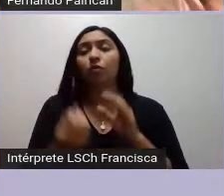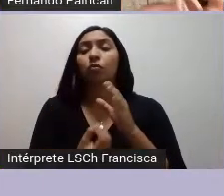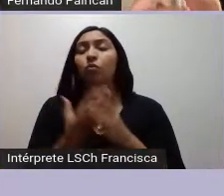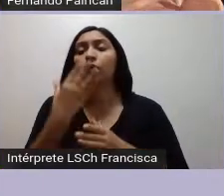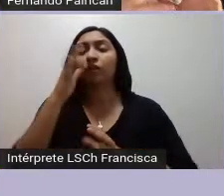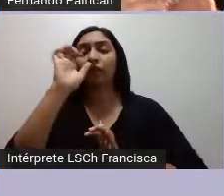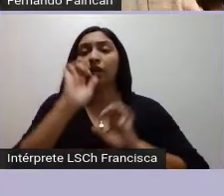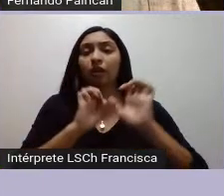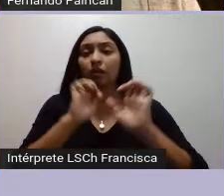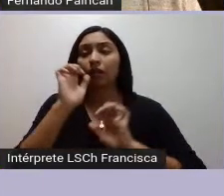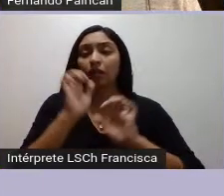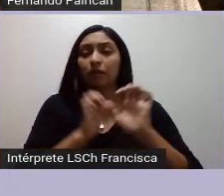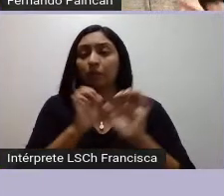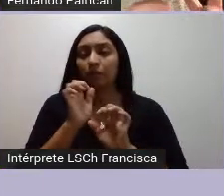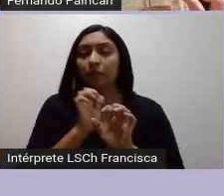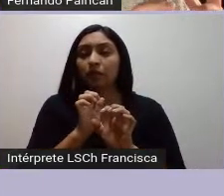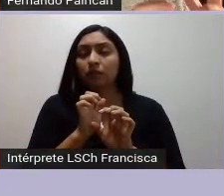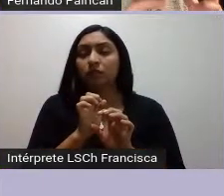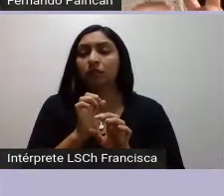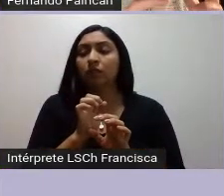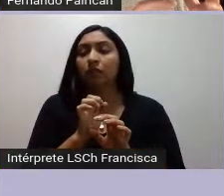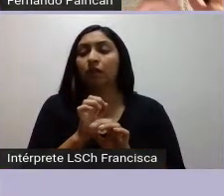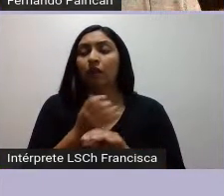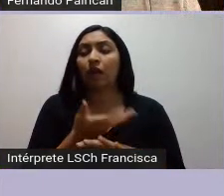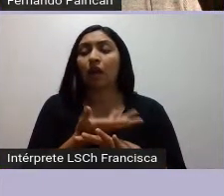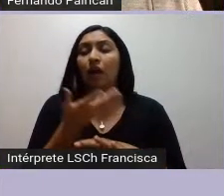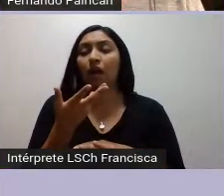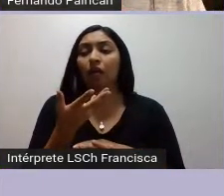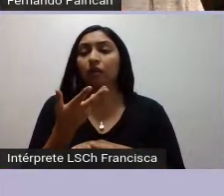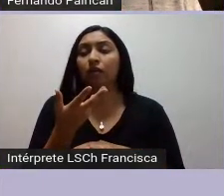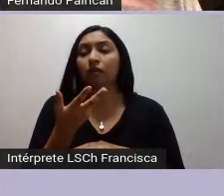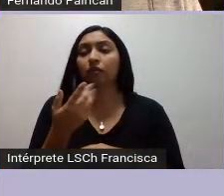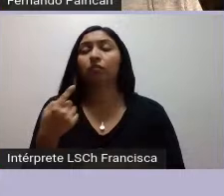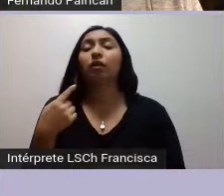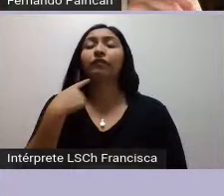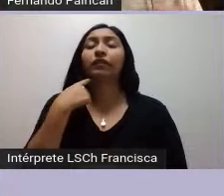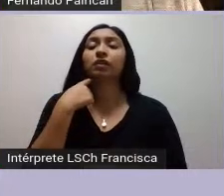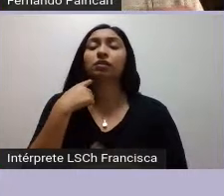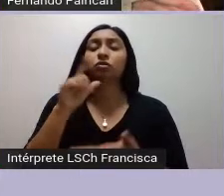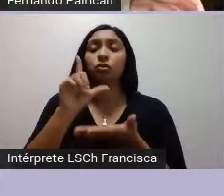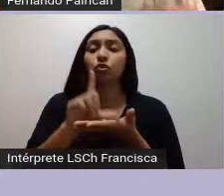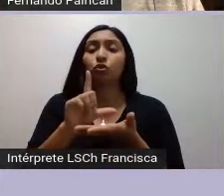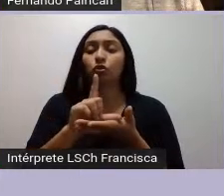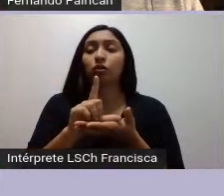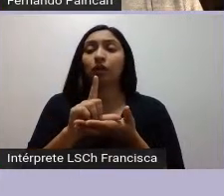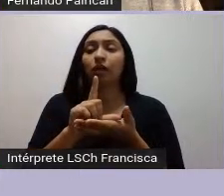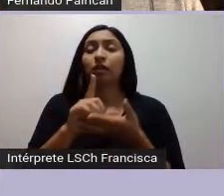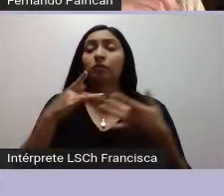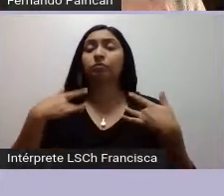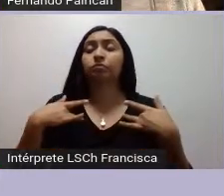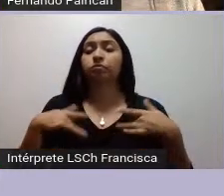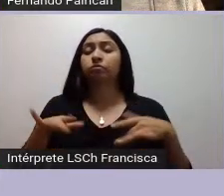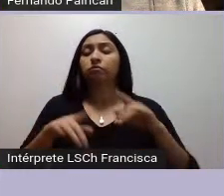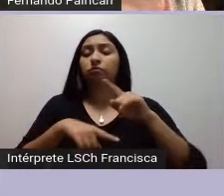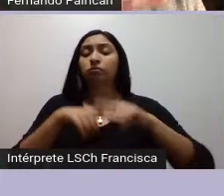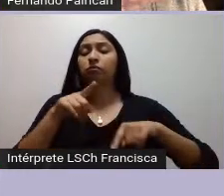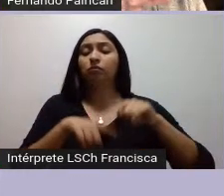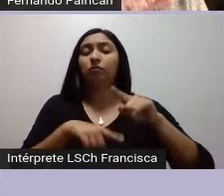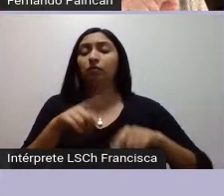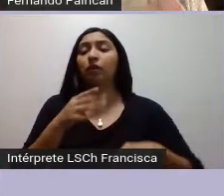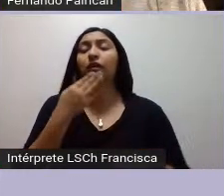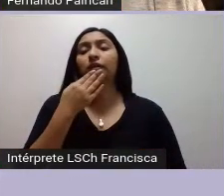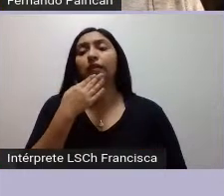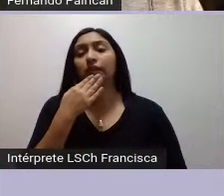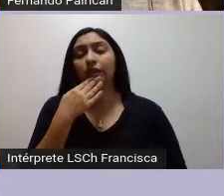explotación muy local y que genera el despojo territorial pero también la desposesión de las aguas